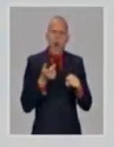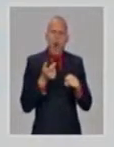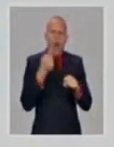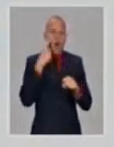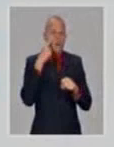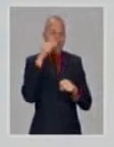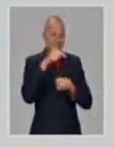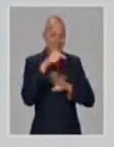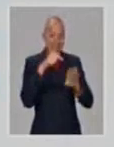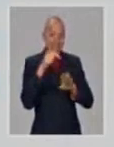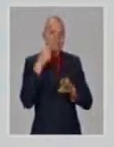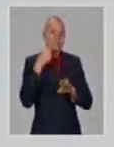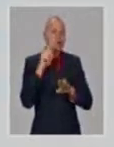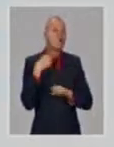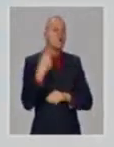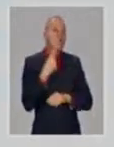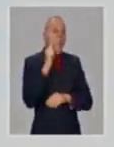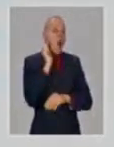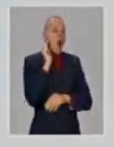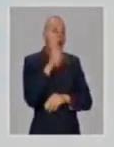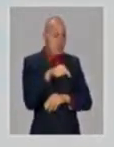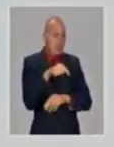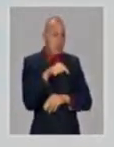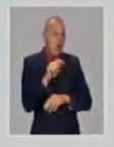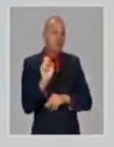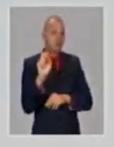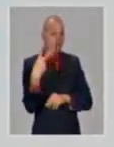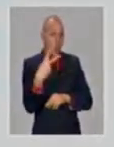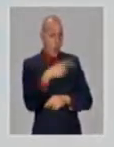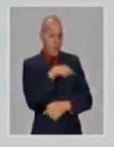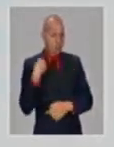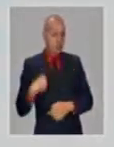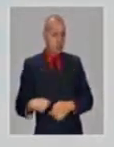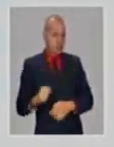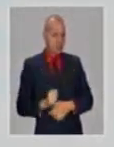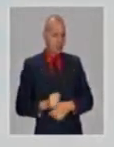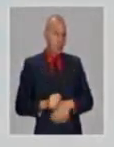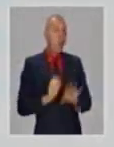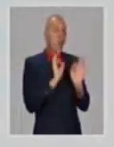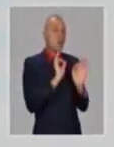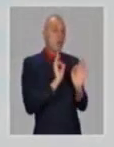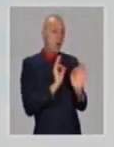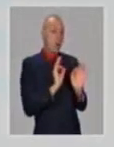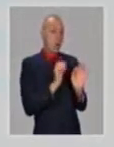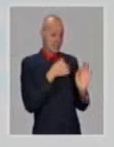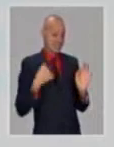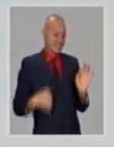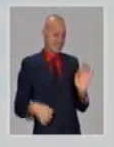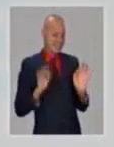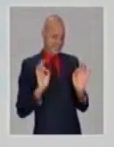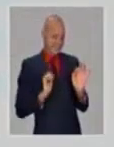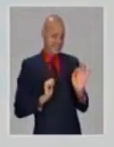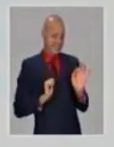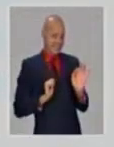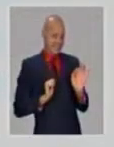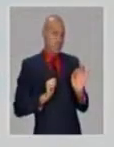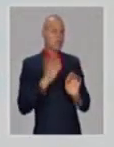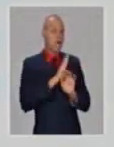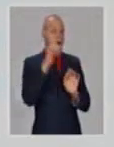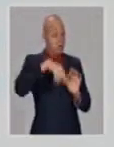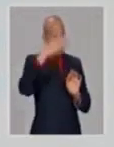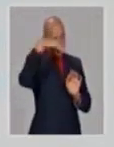No quiere decir, es decir, eso está identificado en el país, pero no todas tienen el mismo peso, pero están.